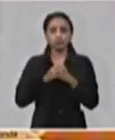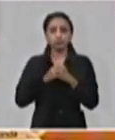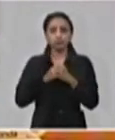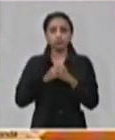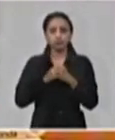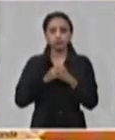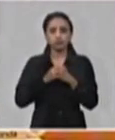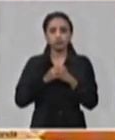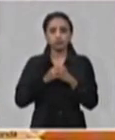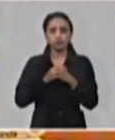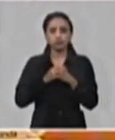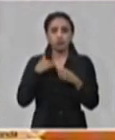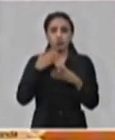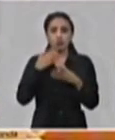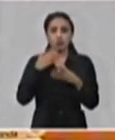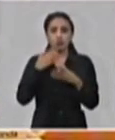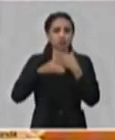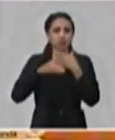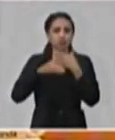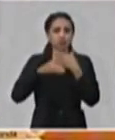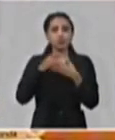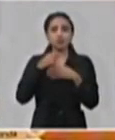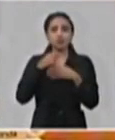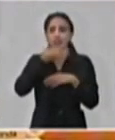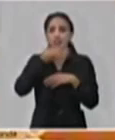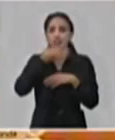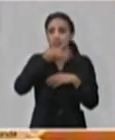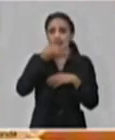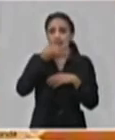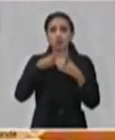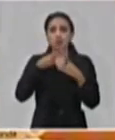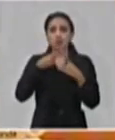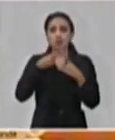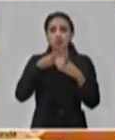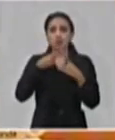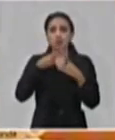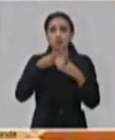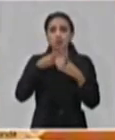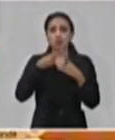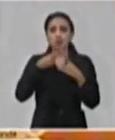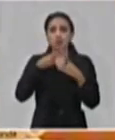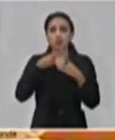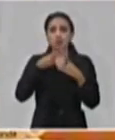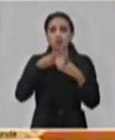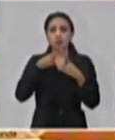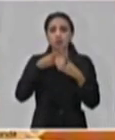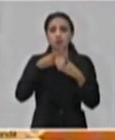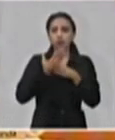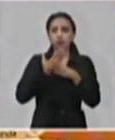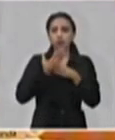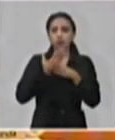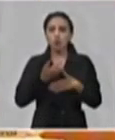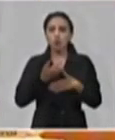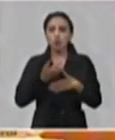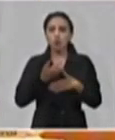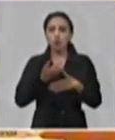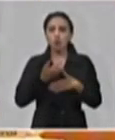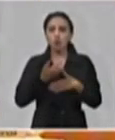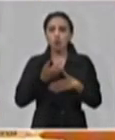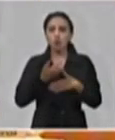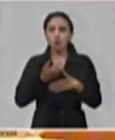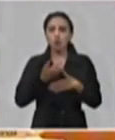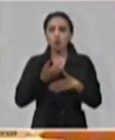el virus, sobre cómo surgió la responsabilidad que pudiera tener la propia China,